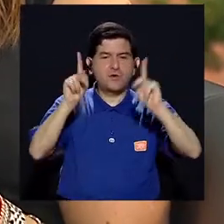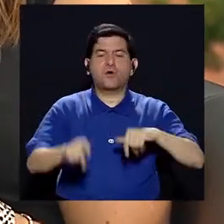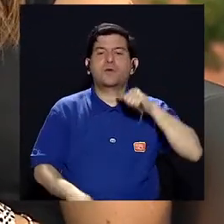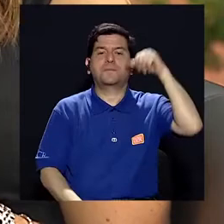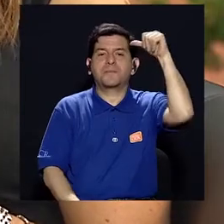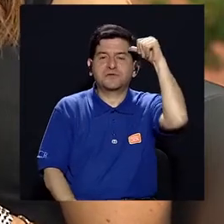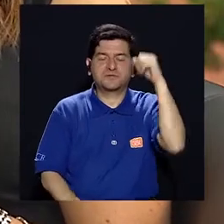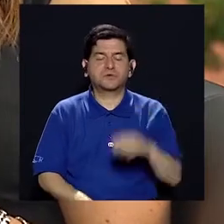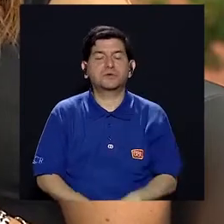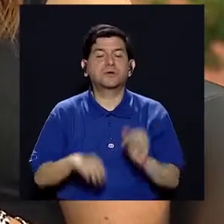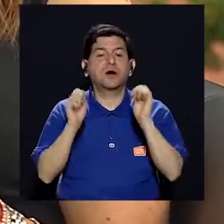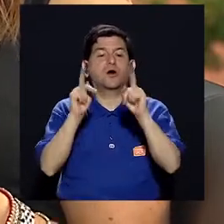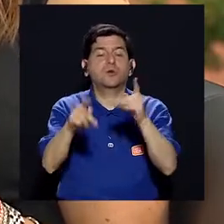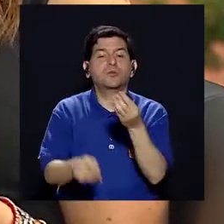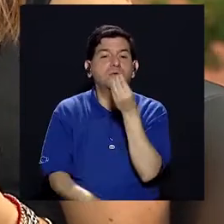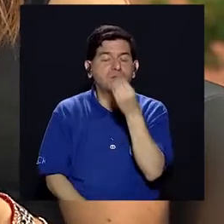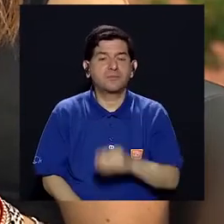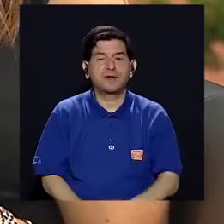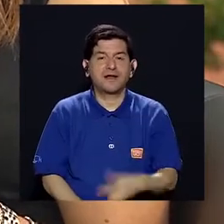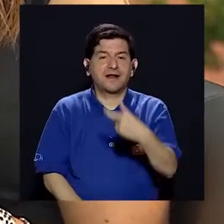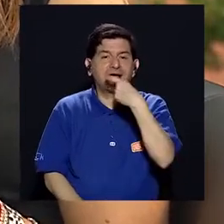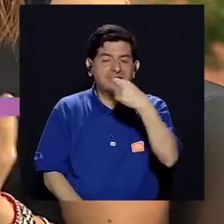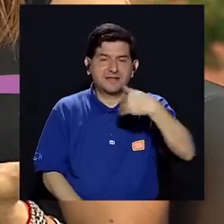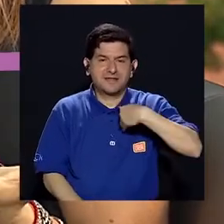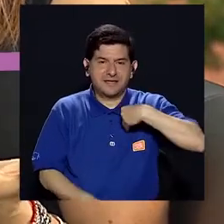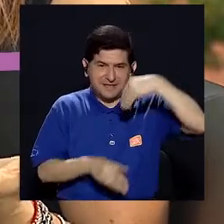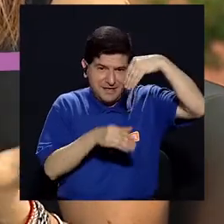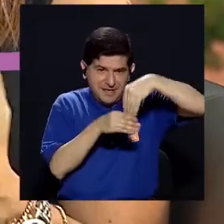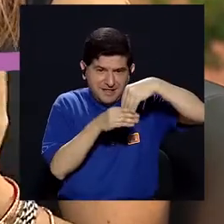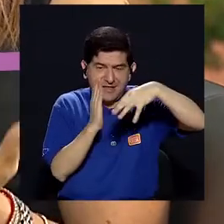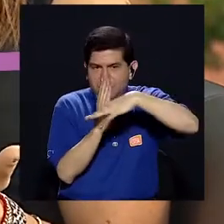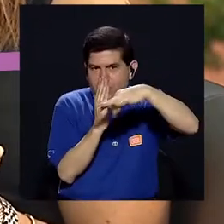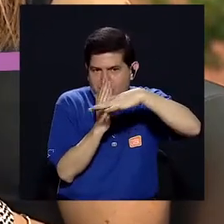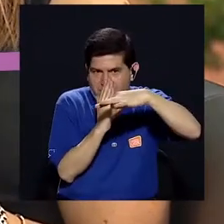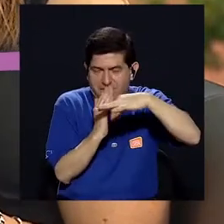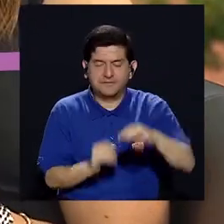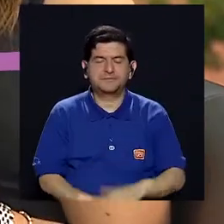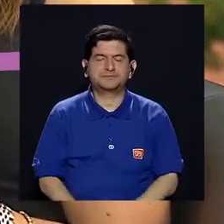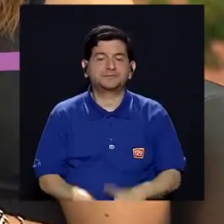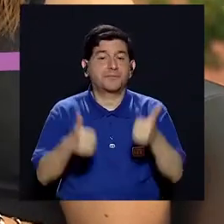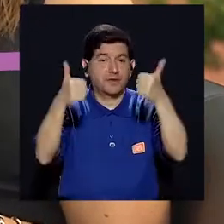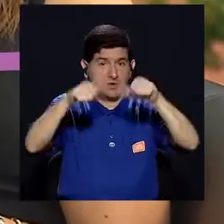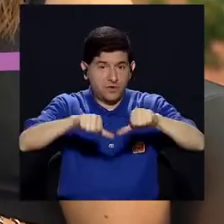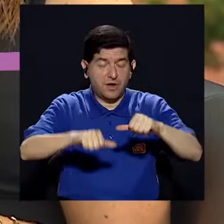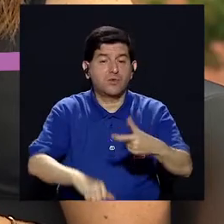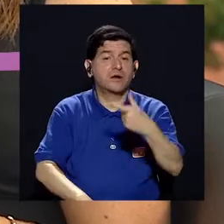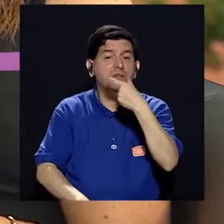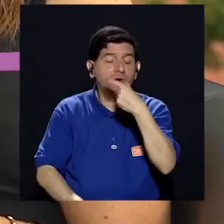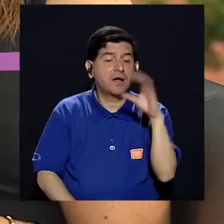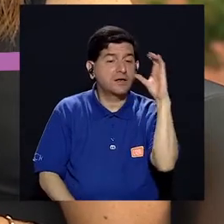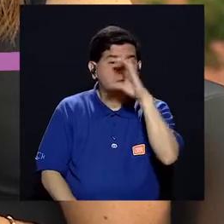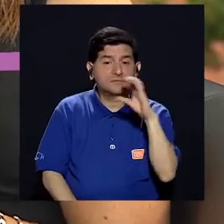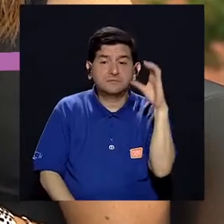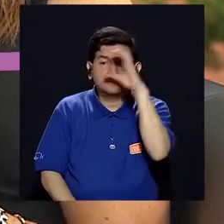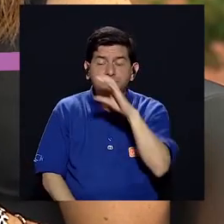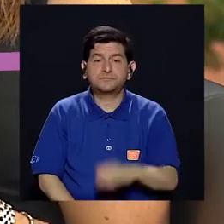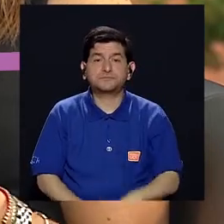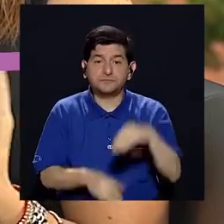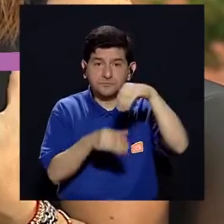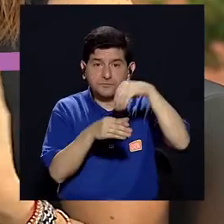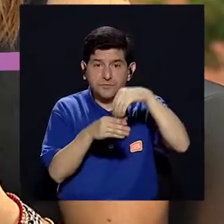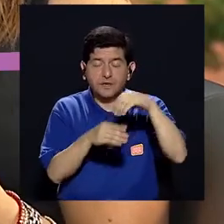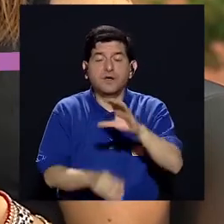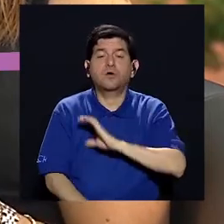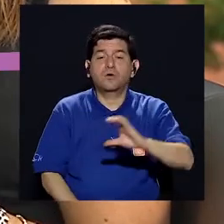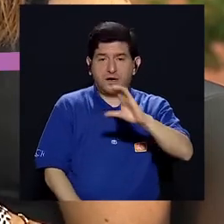ejemplo, un niño o una persona adulta para permitirse tal vez comer galletas, tal vez que tengan más o menos grasa. Lo que sí estamos de acuerdo es que las galletas hay que buscar